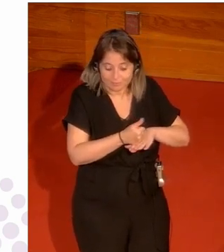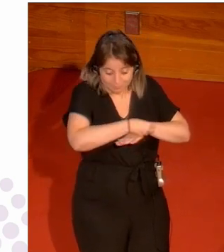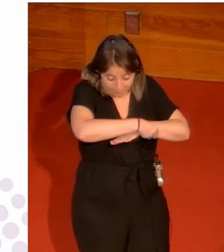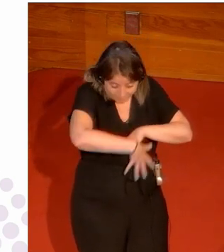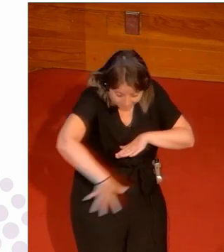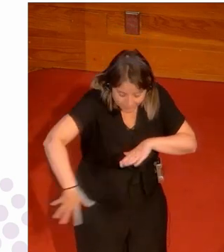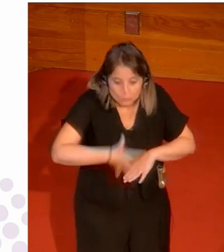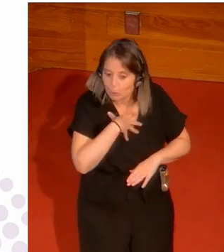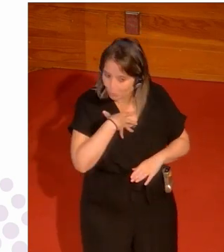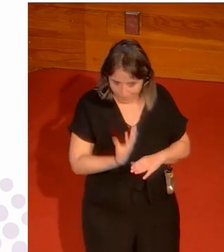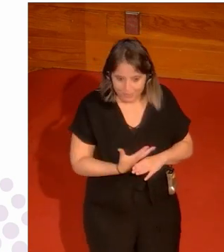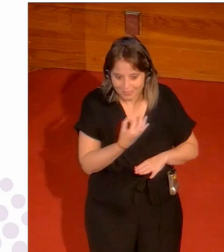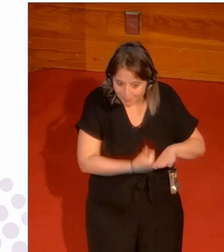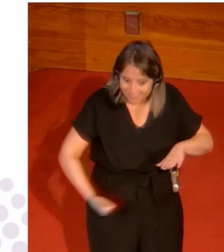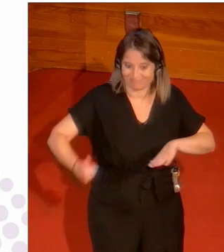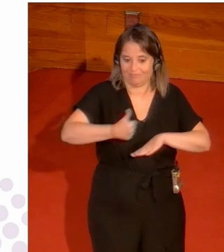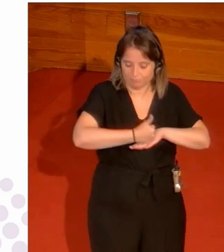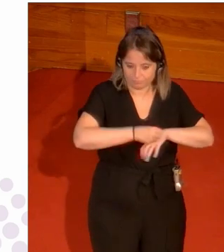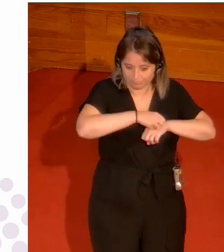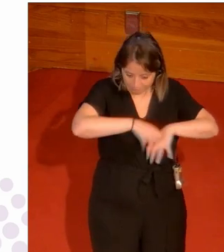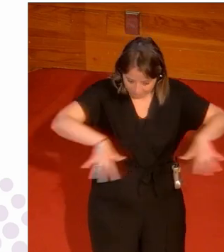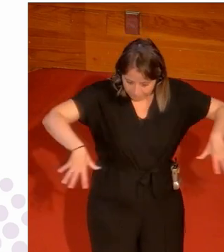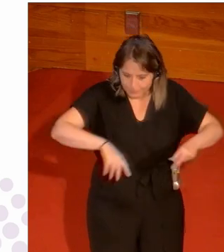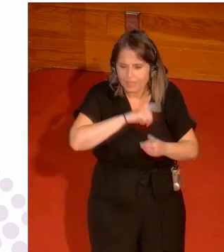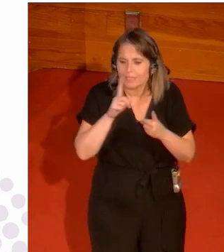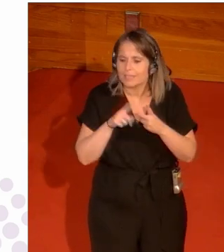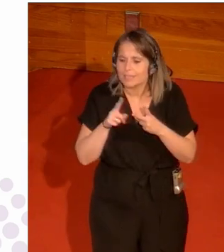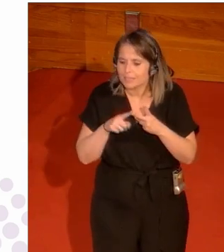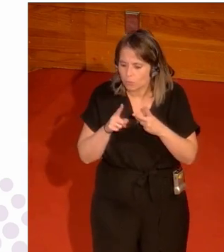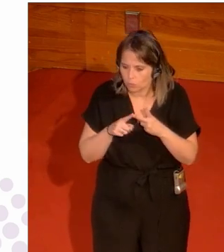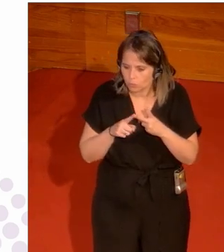organizaciones y con respecto ¿cuál era la segunda pregunta?